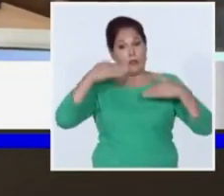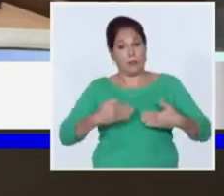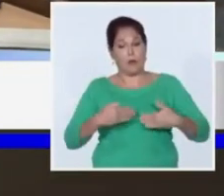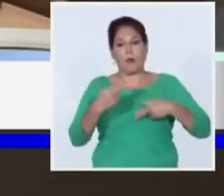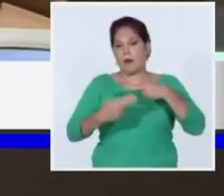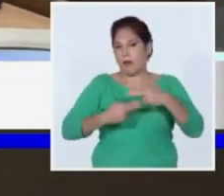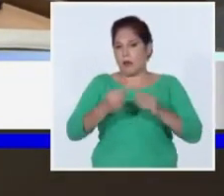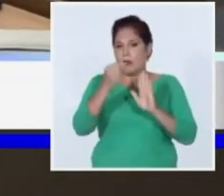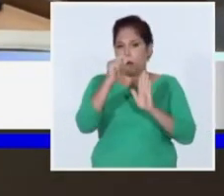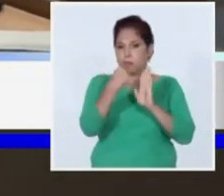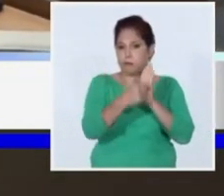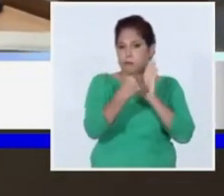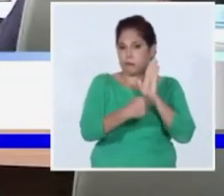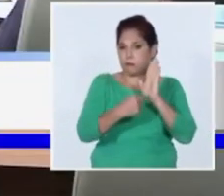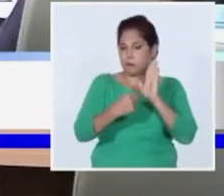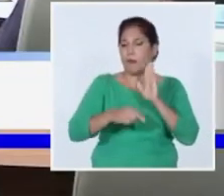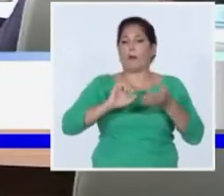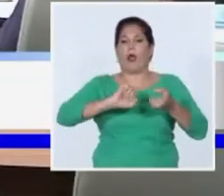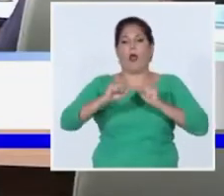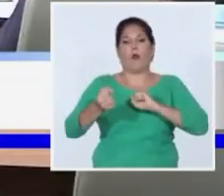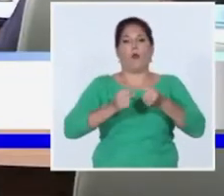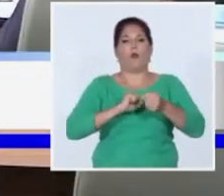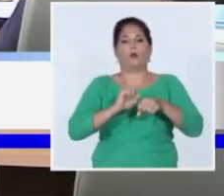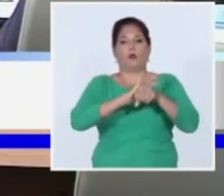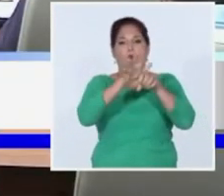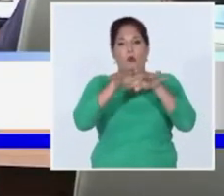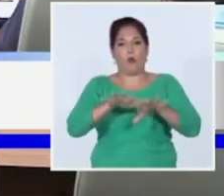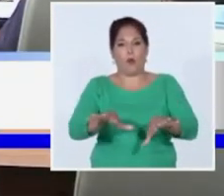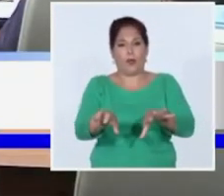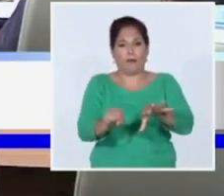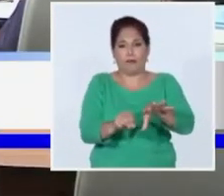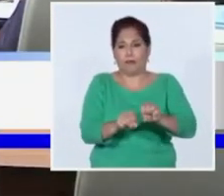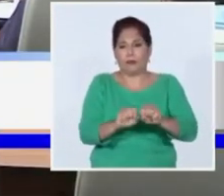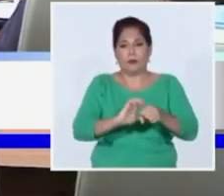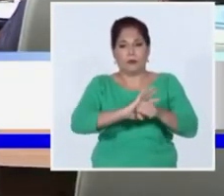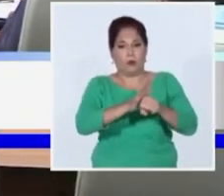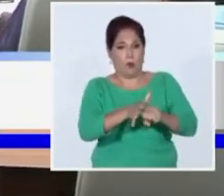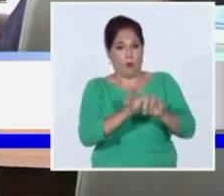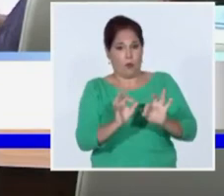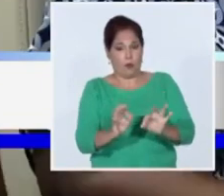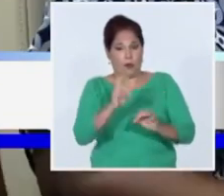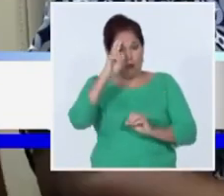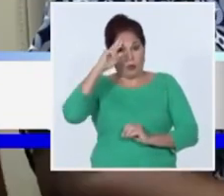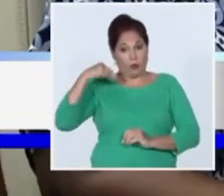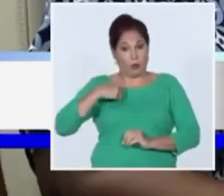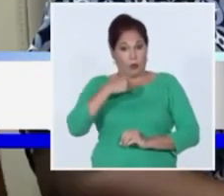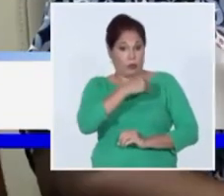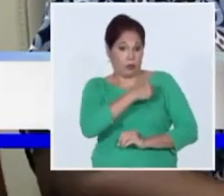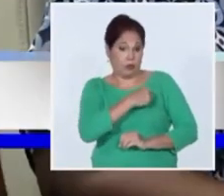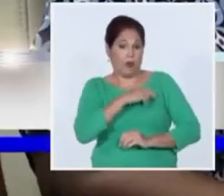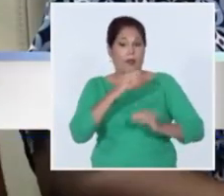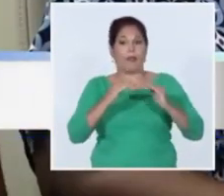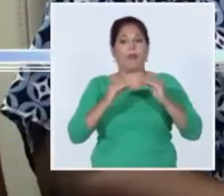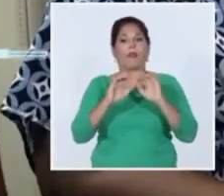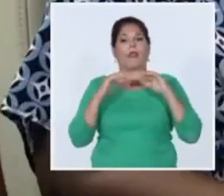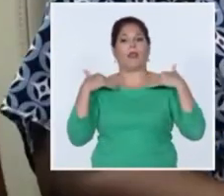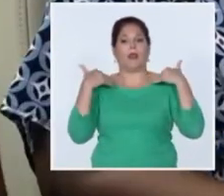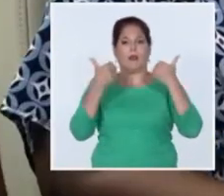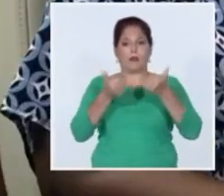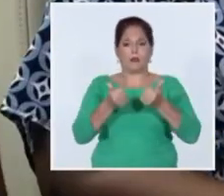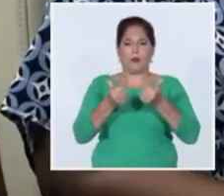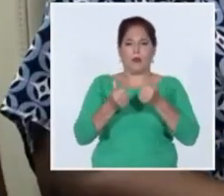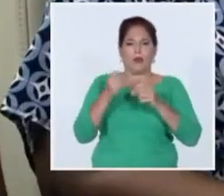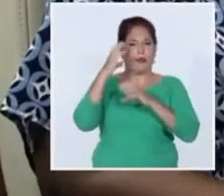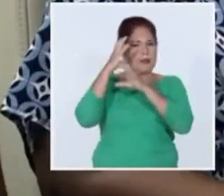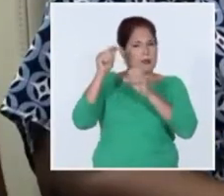para mantener el control alcanzado en el país sobre la COVID-19 la doctora Eliana Morales directora de ciencia e innovación